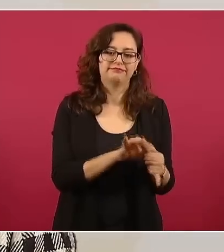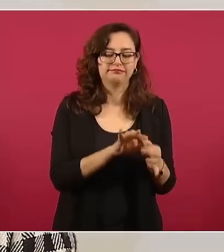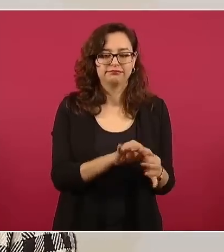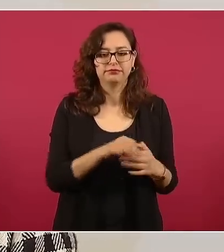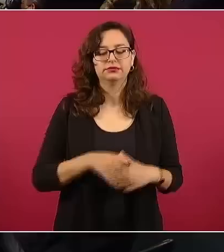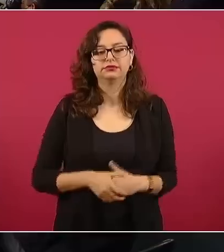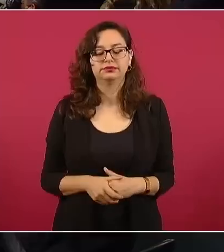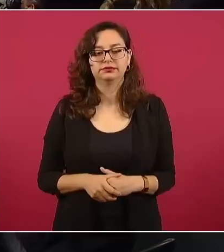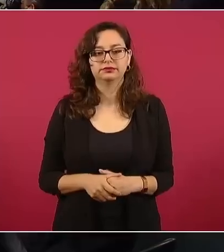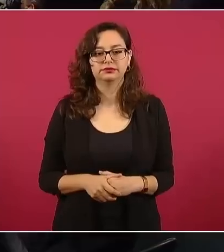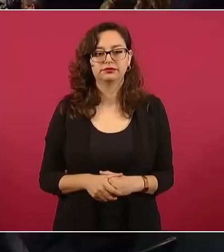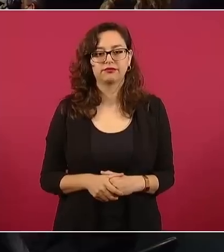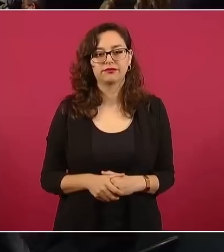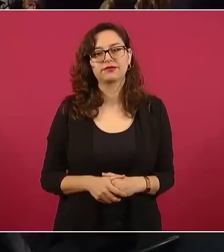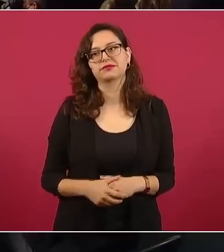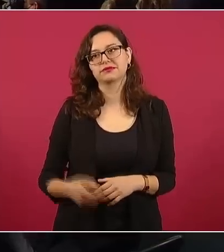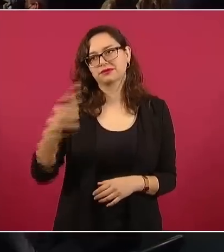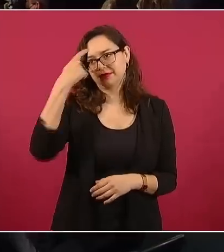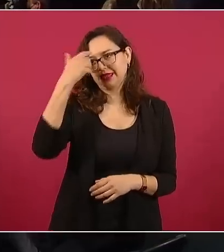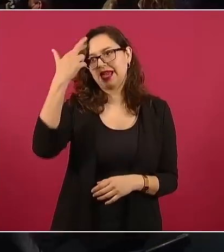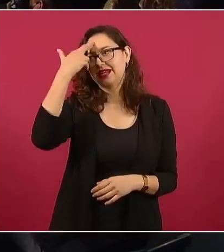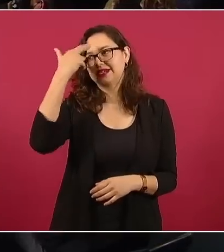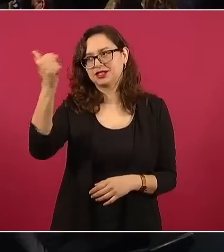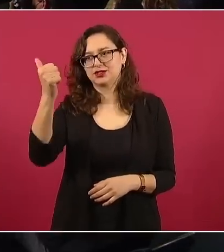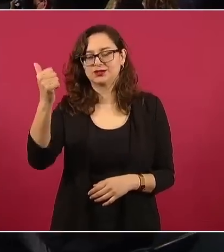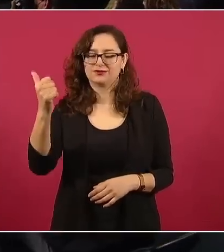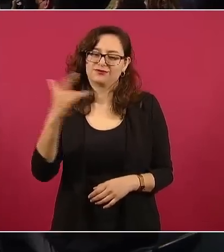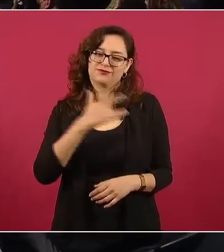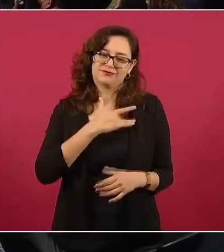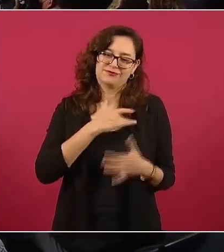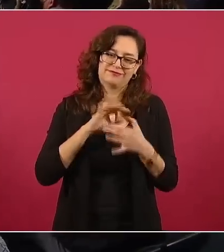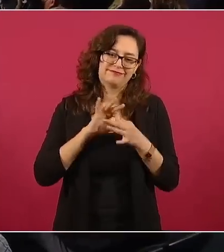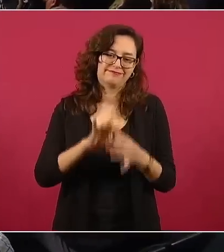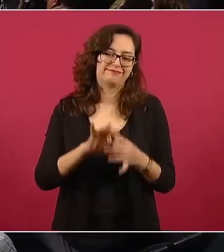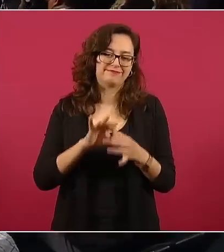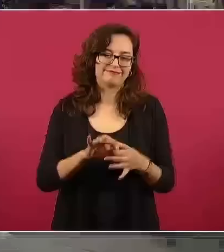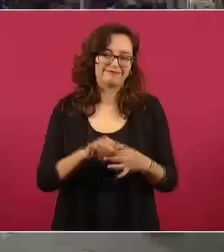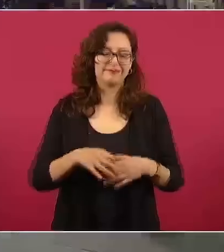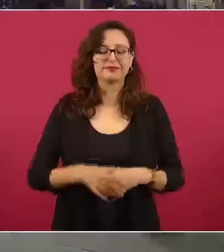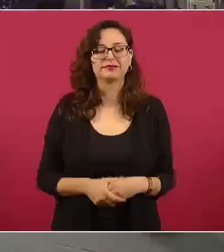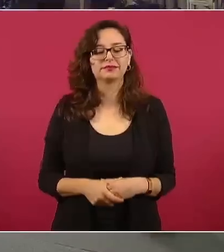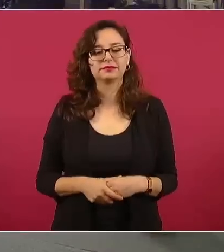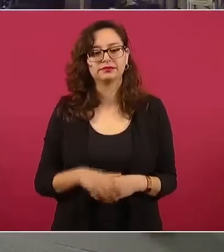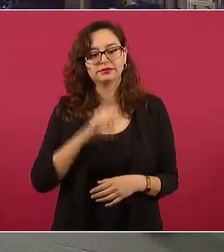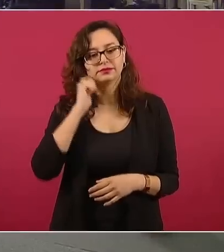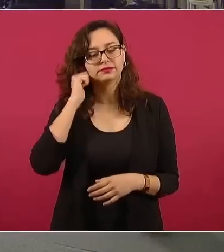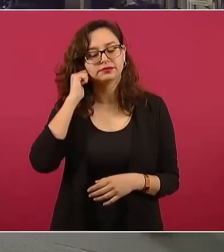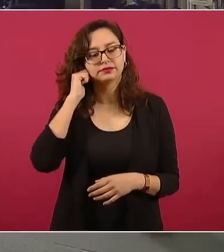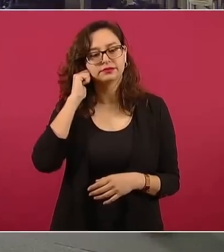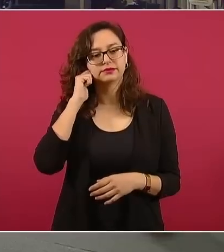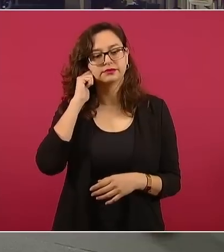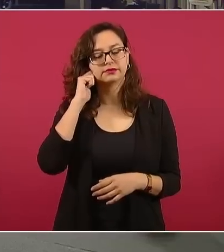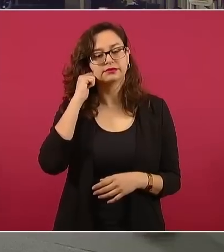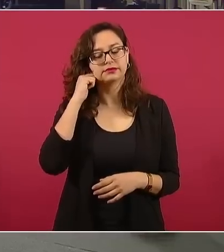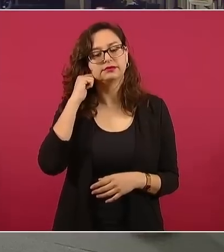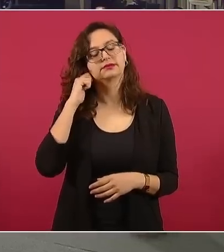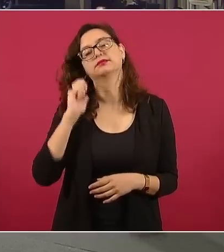Es razón, pero también pasión. Y quiero aprovechar